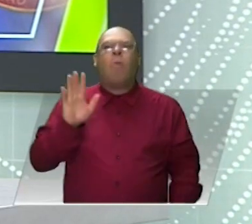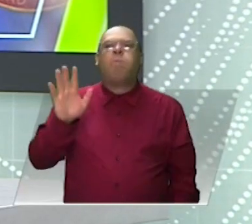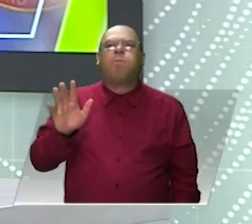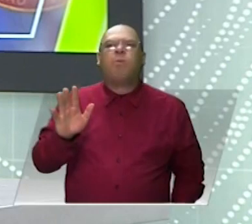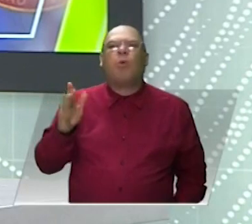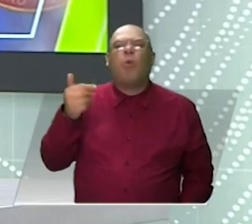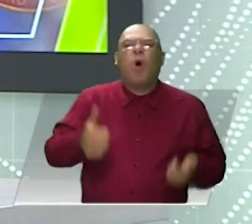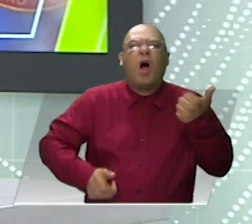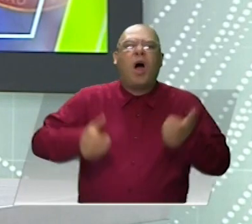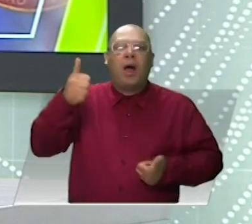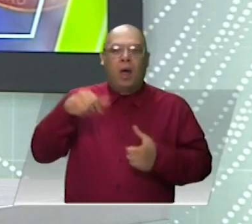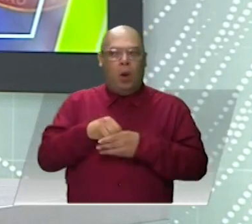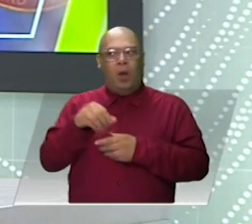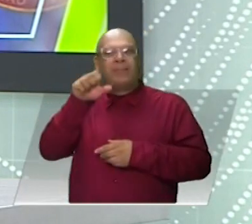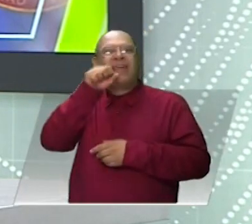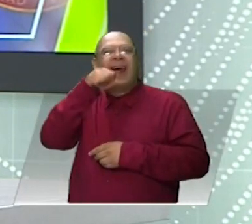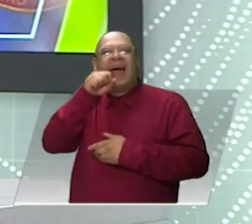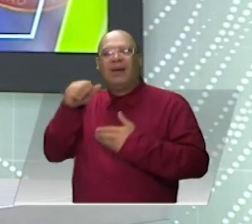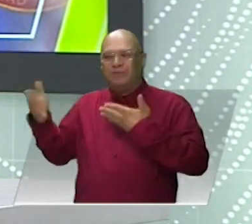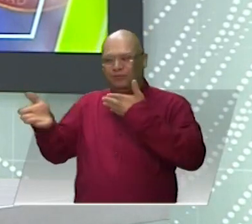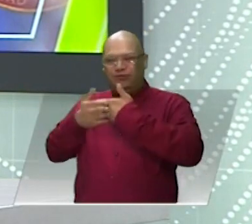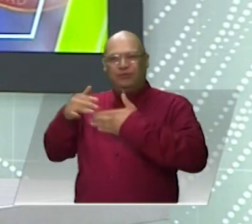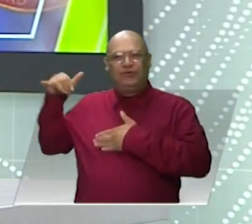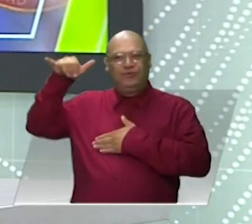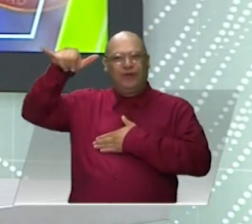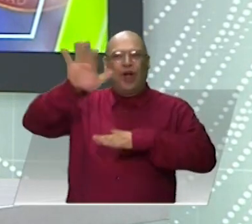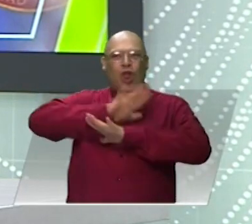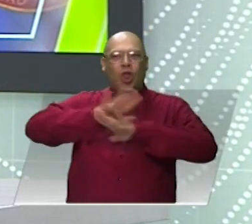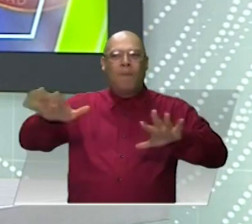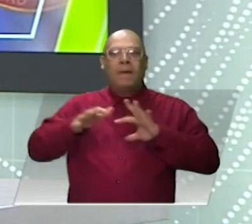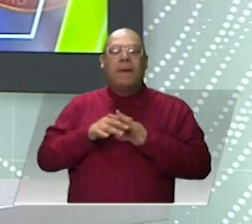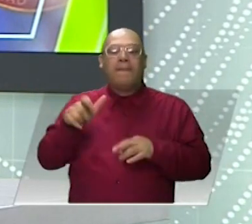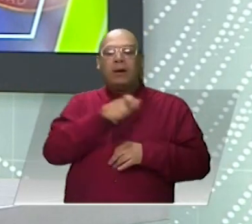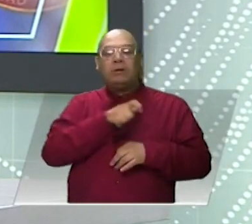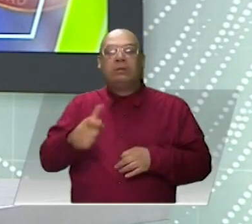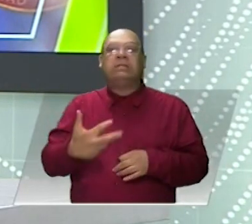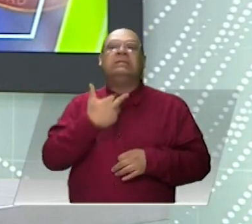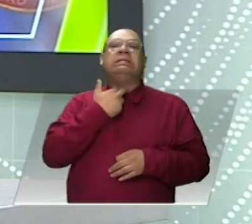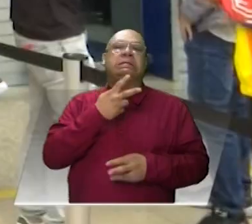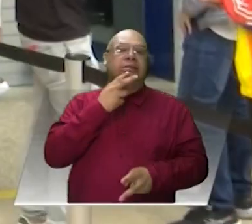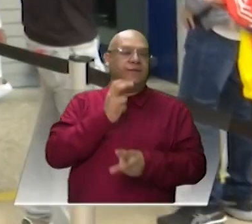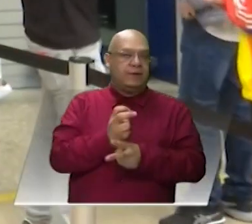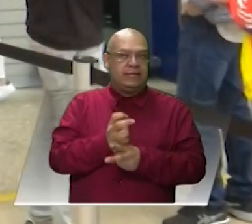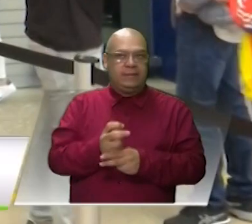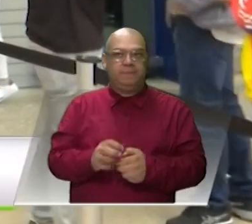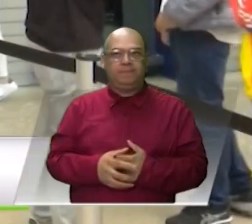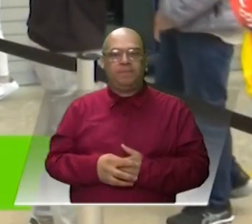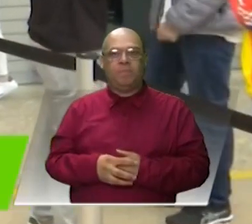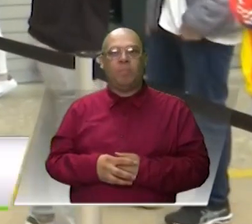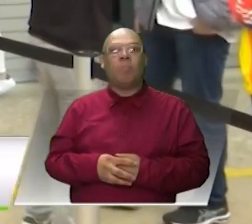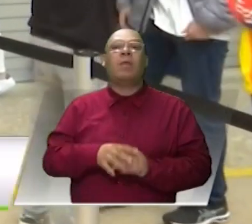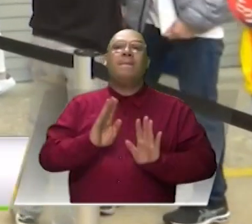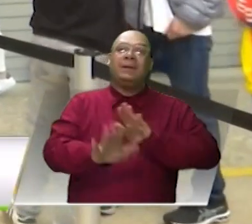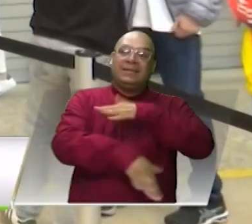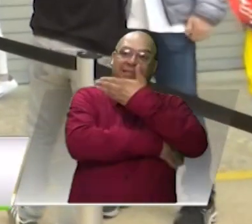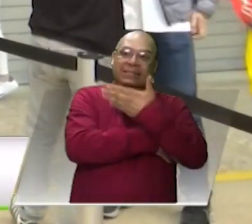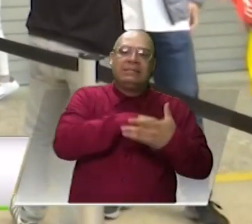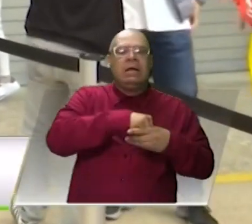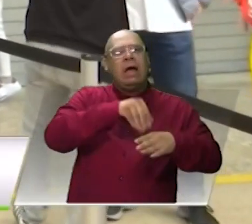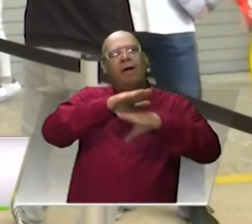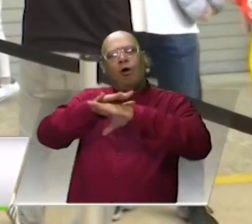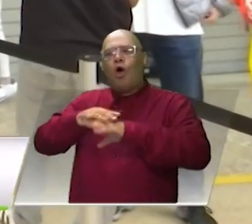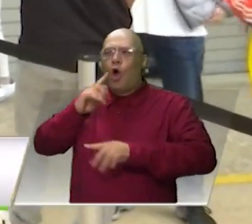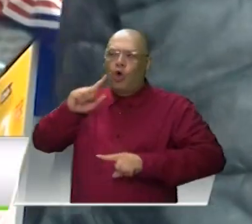tras la decisión de Ultra Air de suspender sus operaciones afectando a miles de viajeros. El Ministerio Público pidió mayor